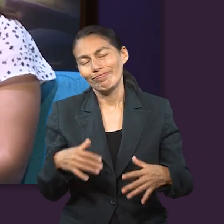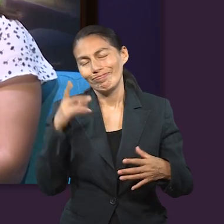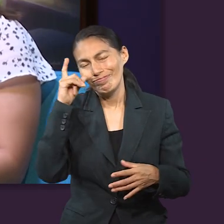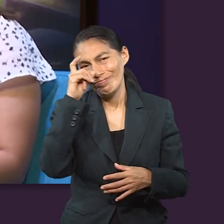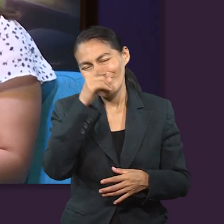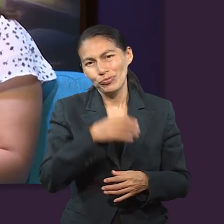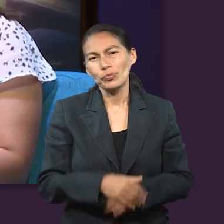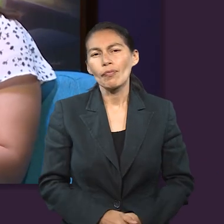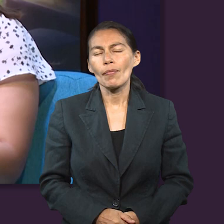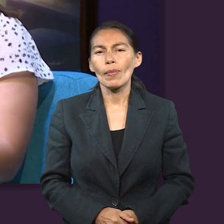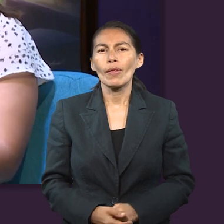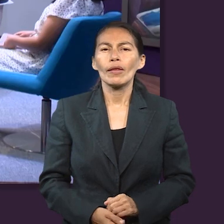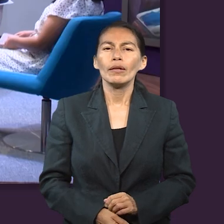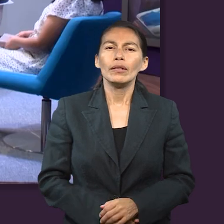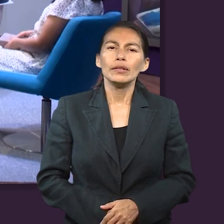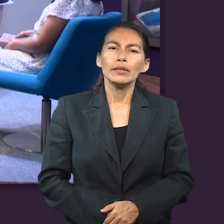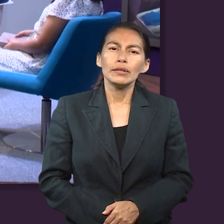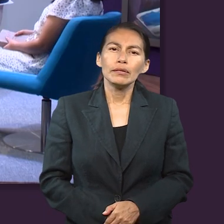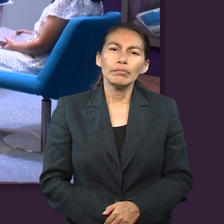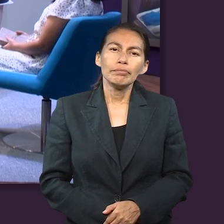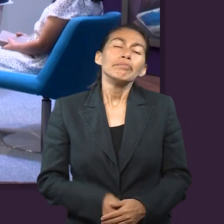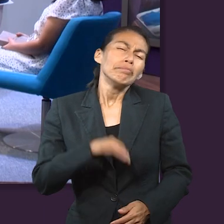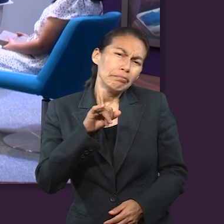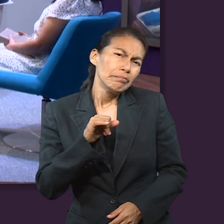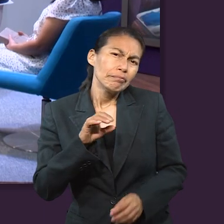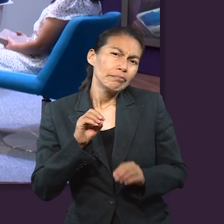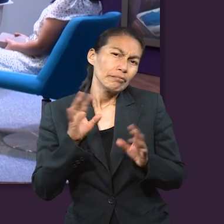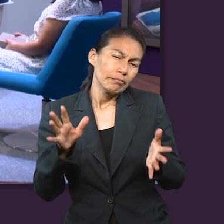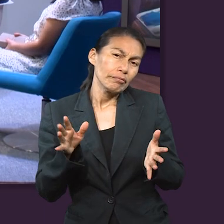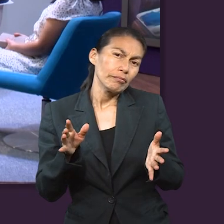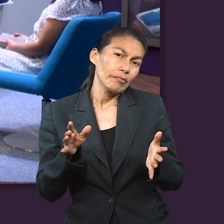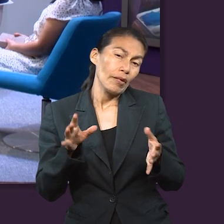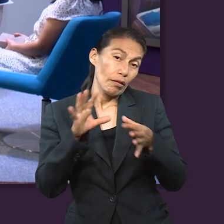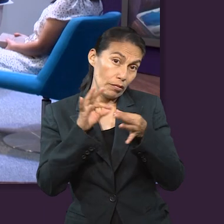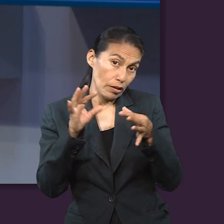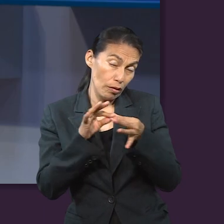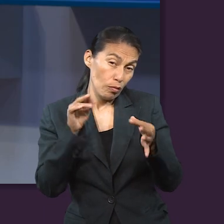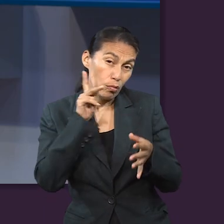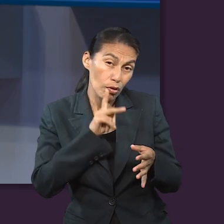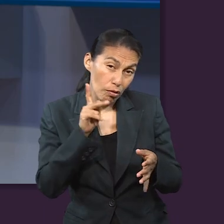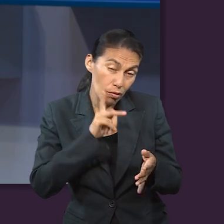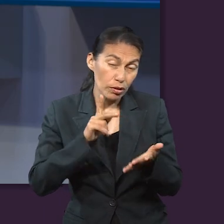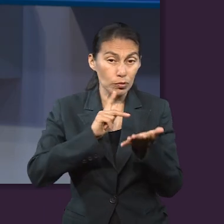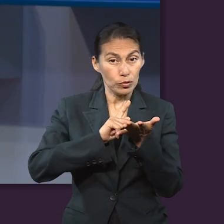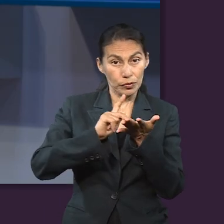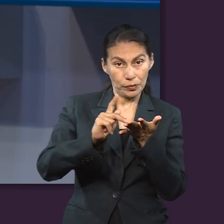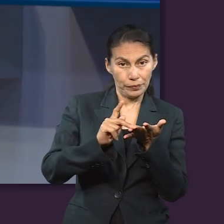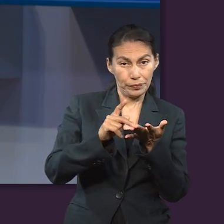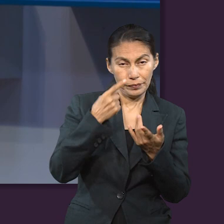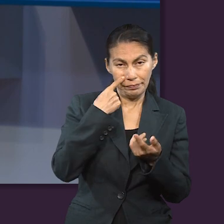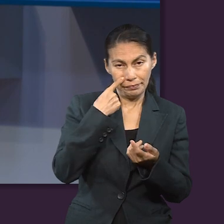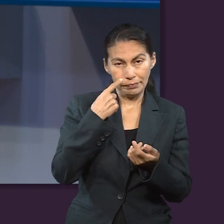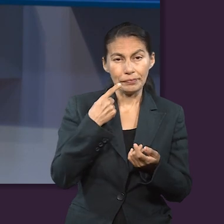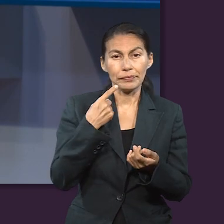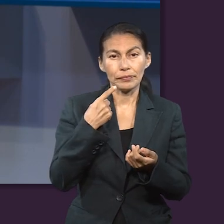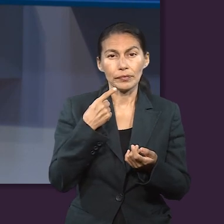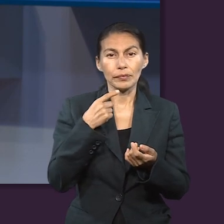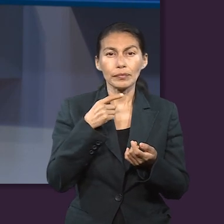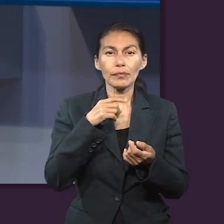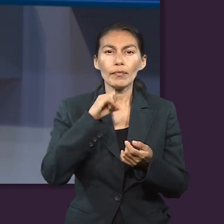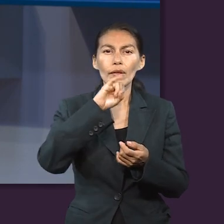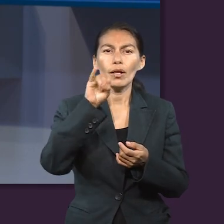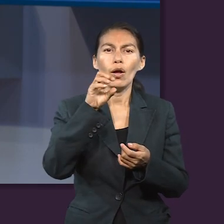cambiado. Sí, bueno, hablando de pruebas y de purificaciones,